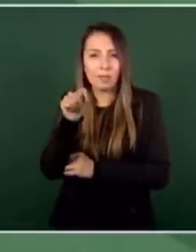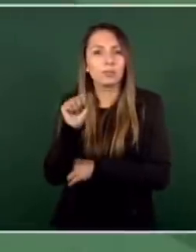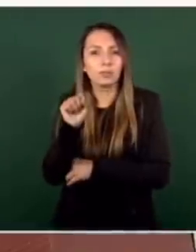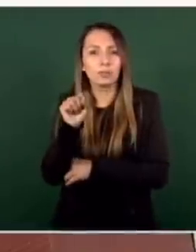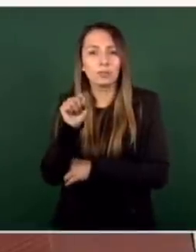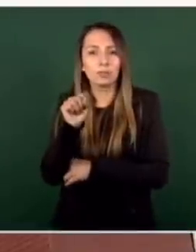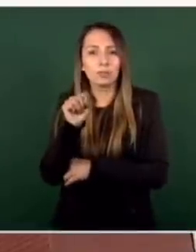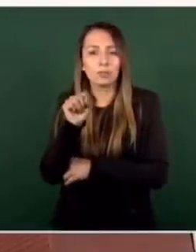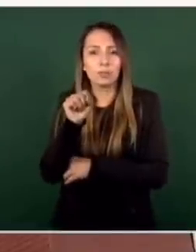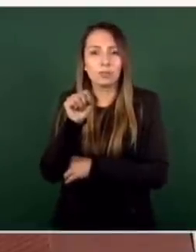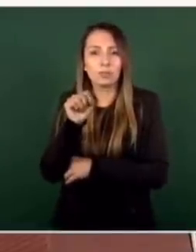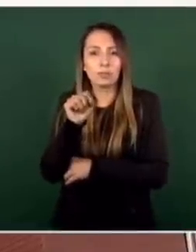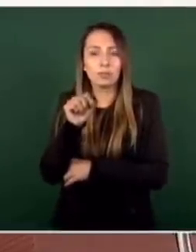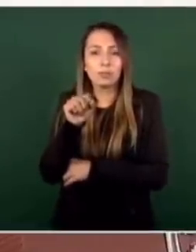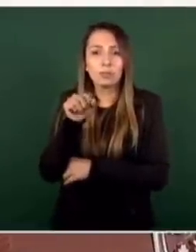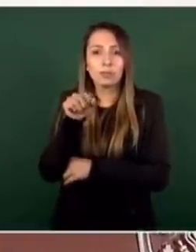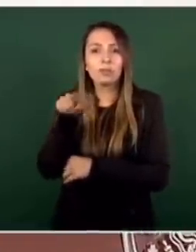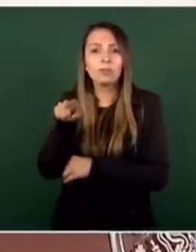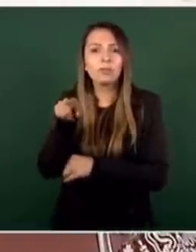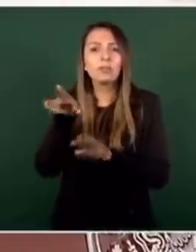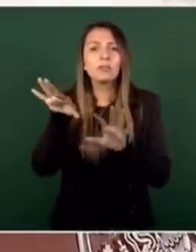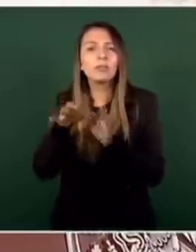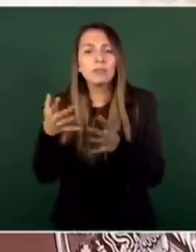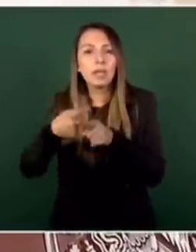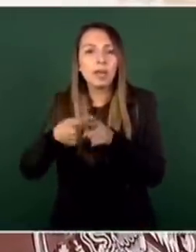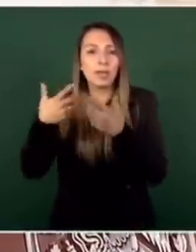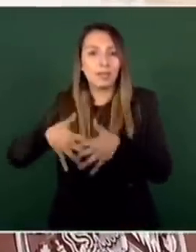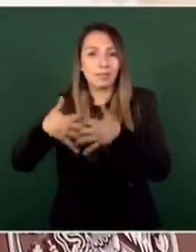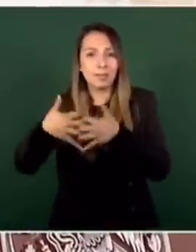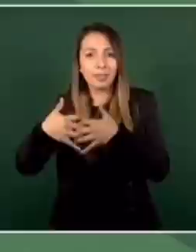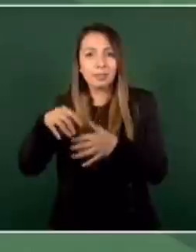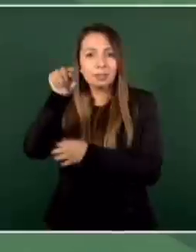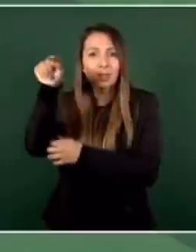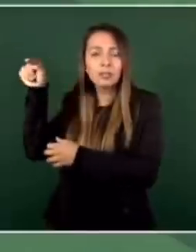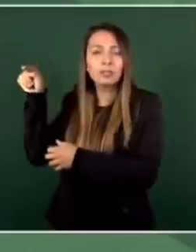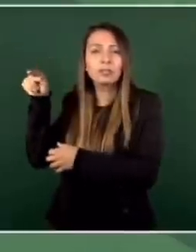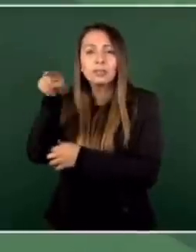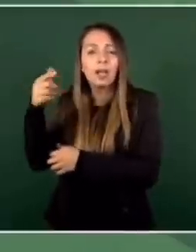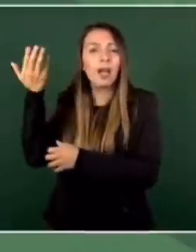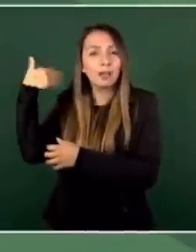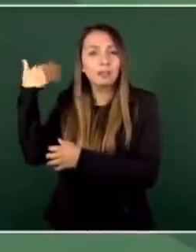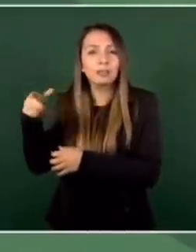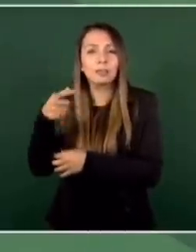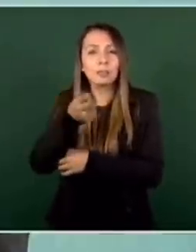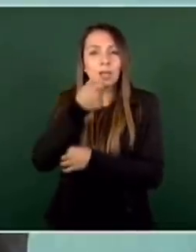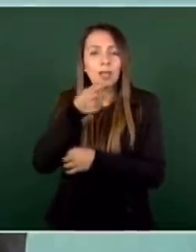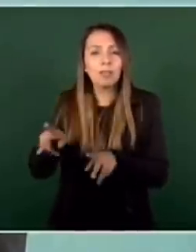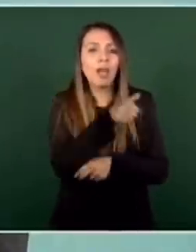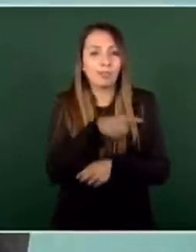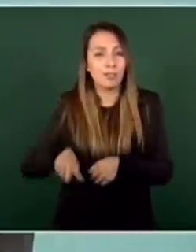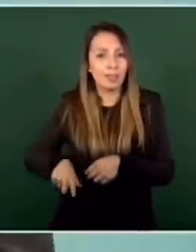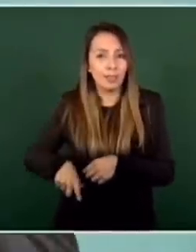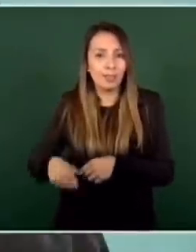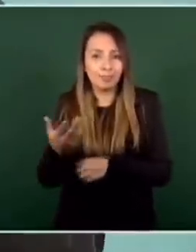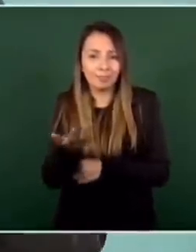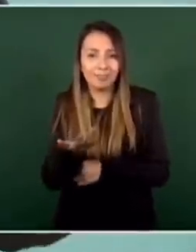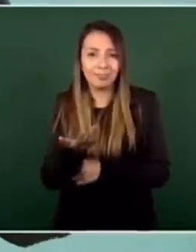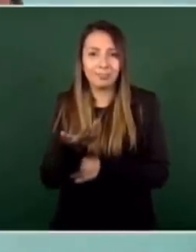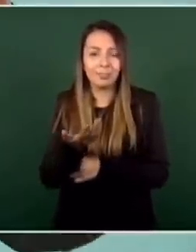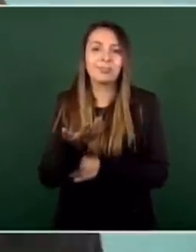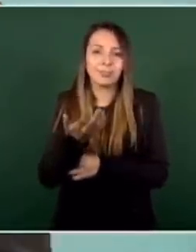Latinus. Y Latinus está vinculado con las empresas que vendían los medicamentos al gobierno. De ahí